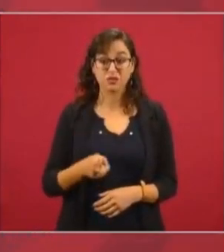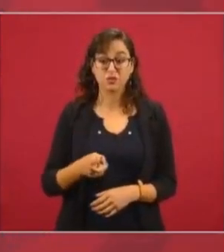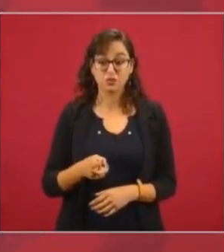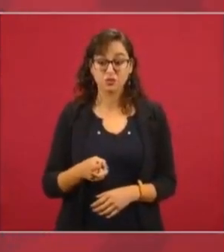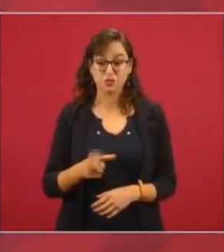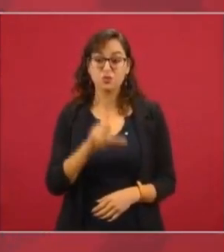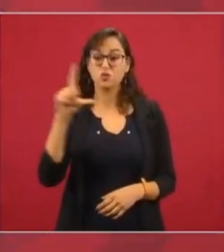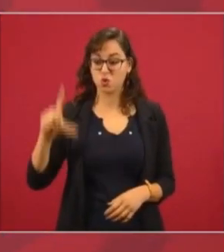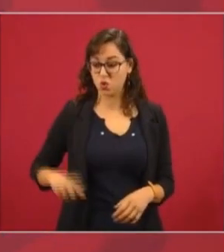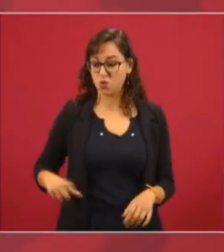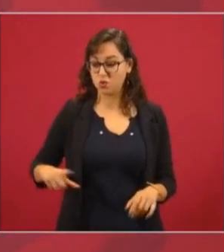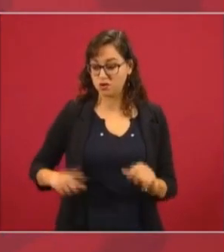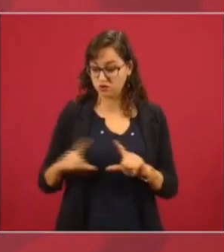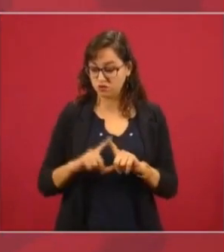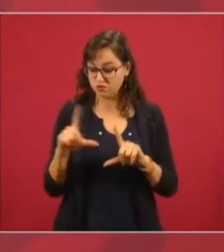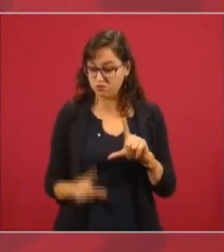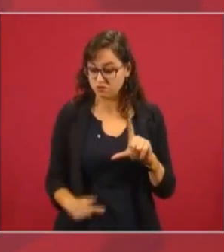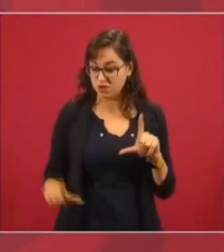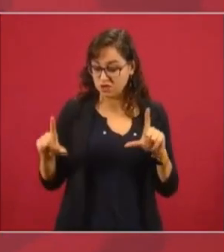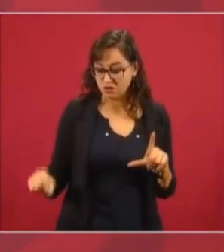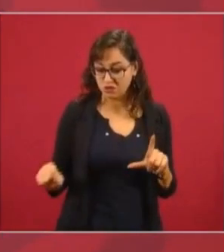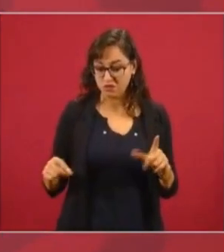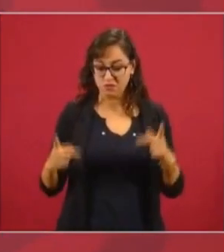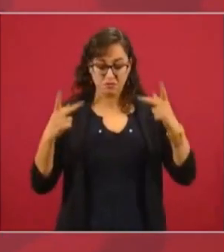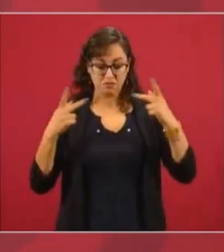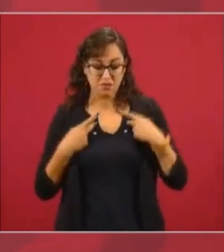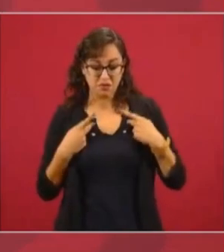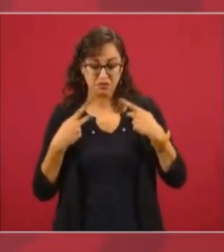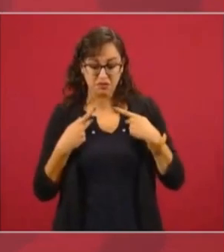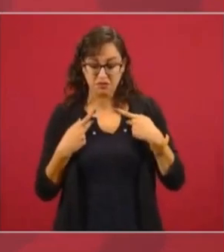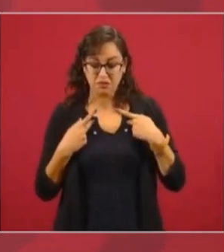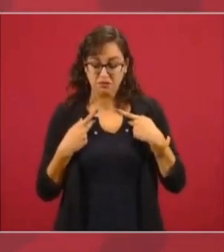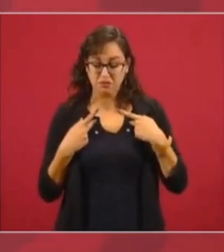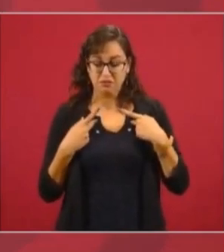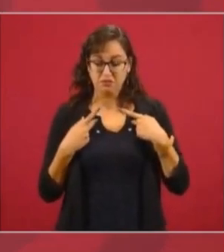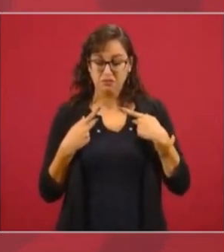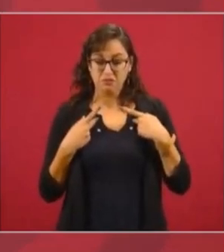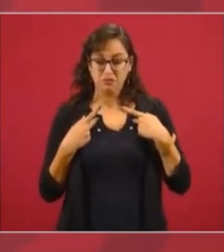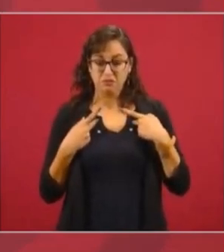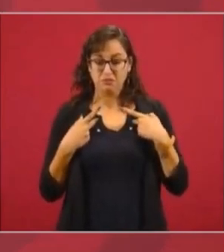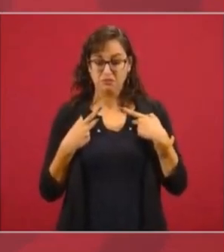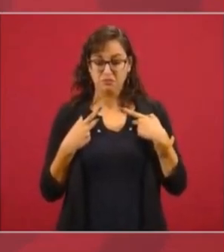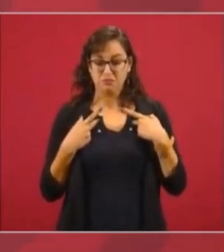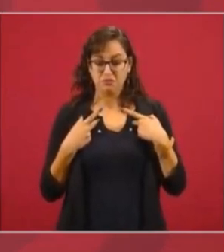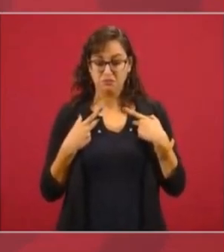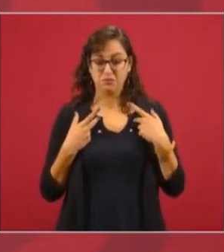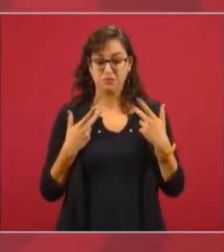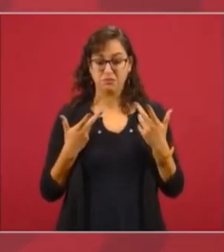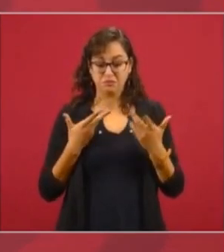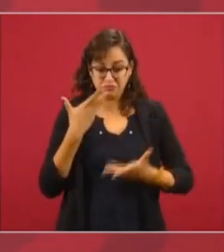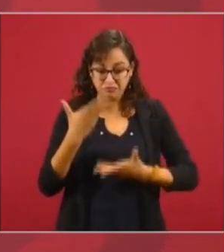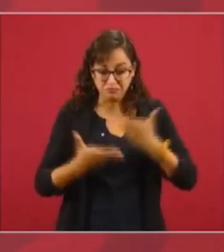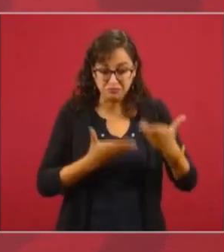al pueblo de China,